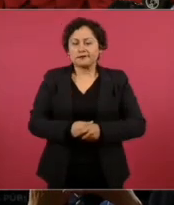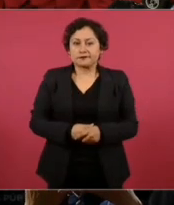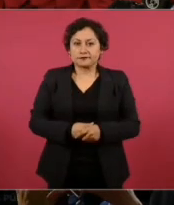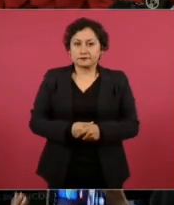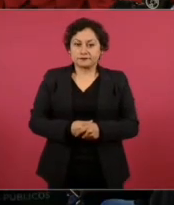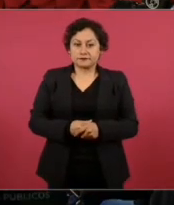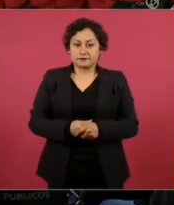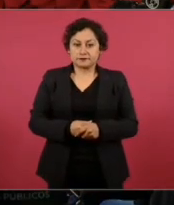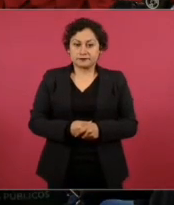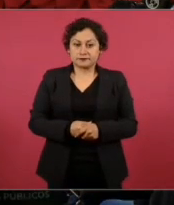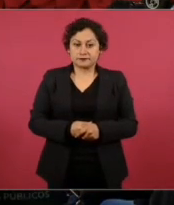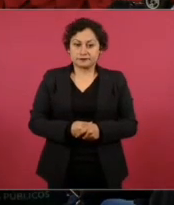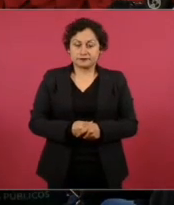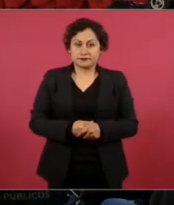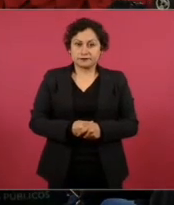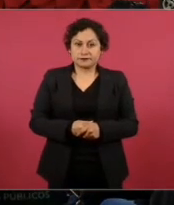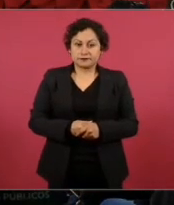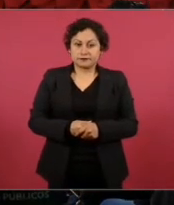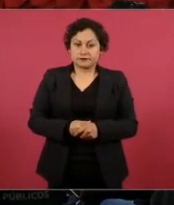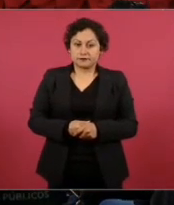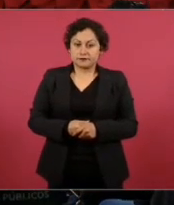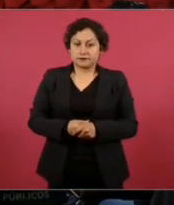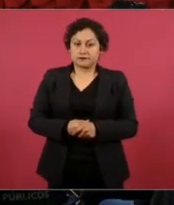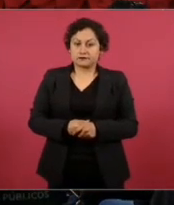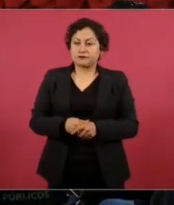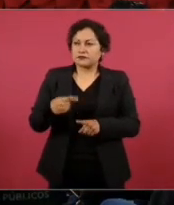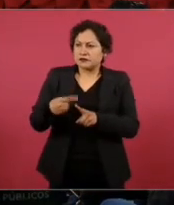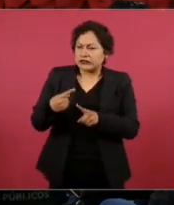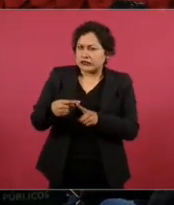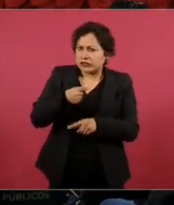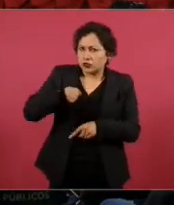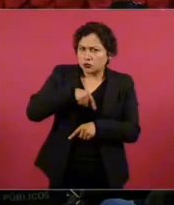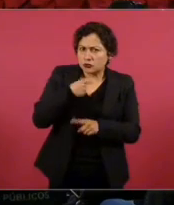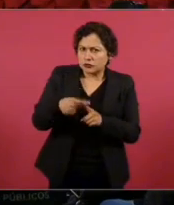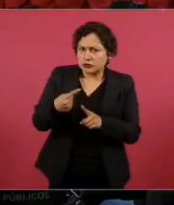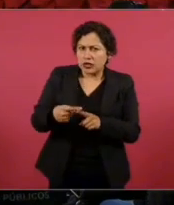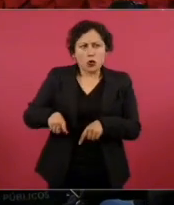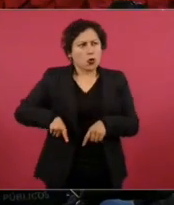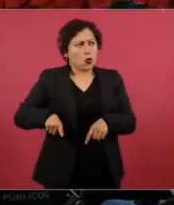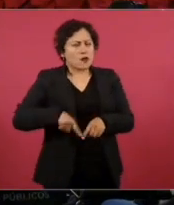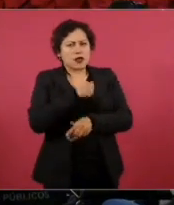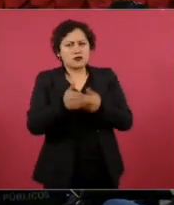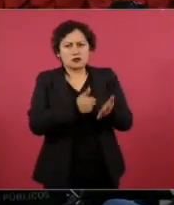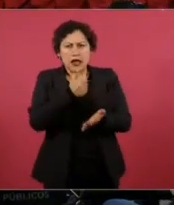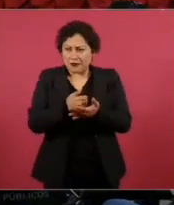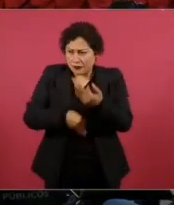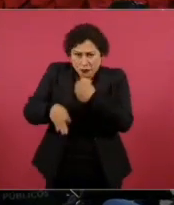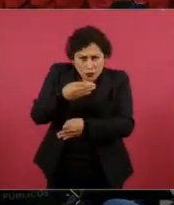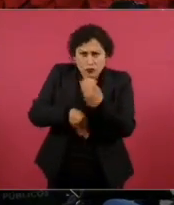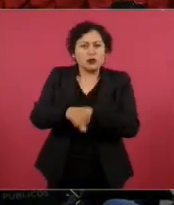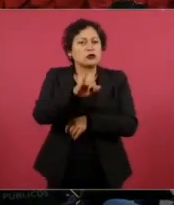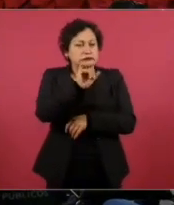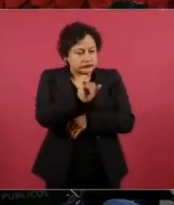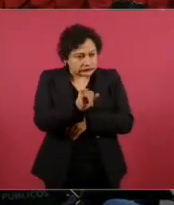Nosotros, desde octubre del año pasado… son nosotros, el gobierno de la ciudad? El gobierno de la ciudad. Todo lo que hemos seguido, todos los